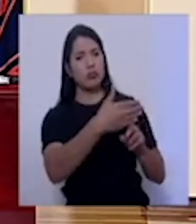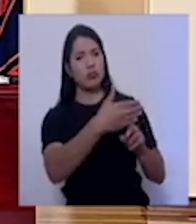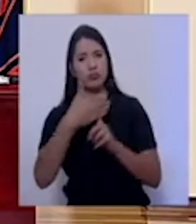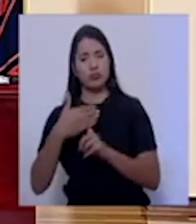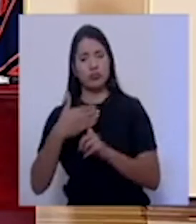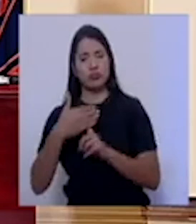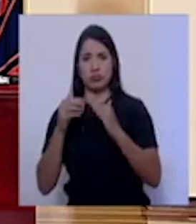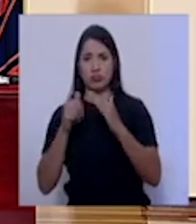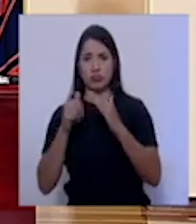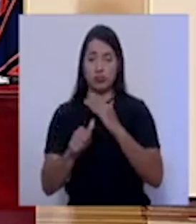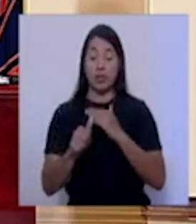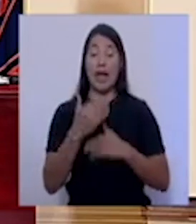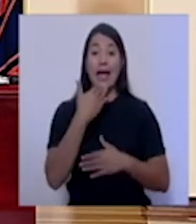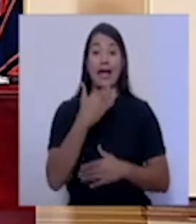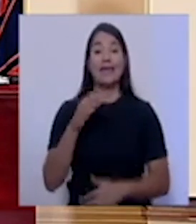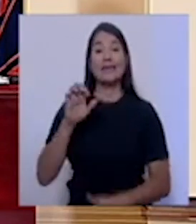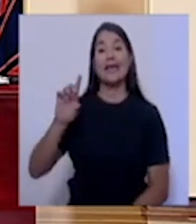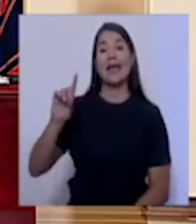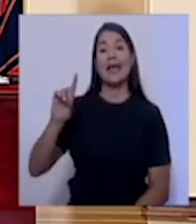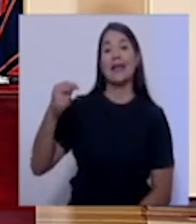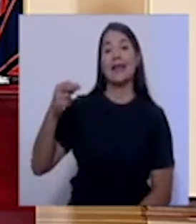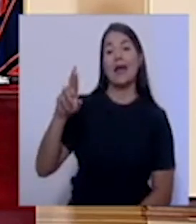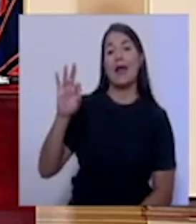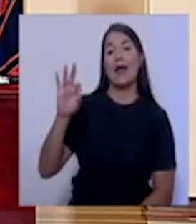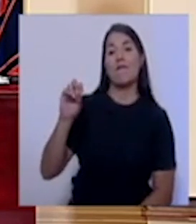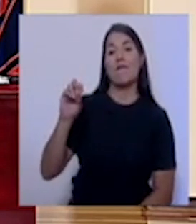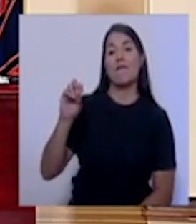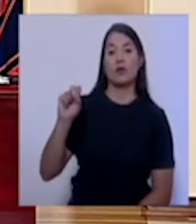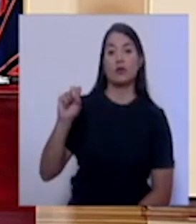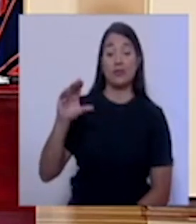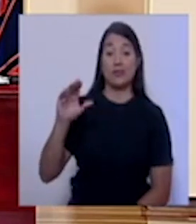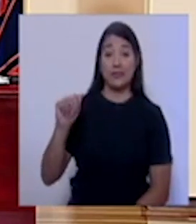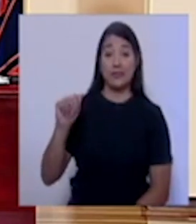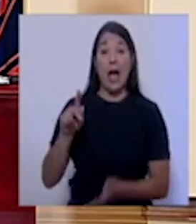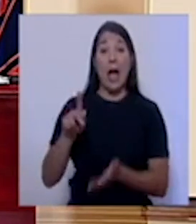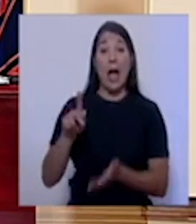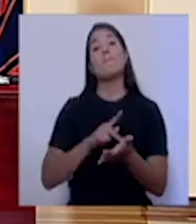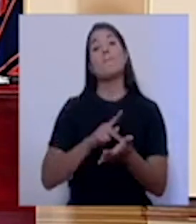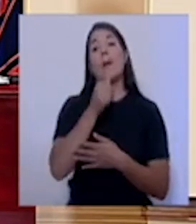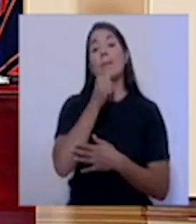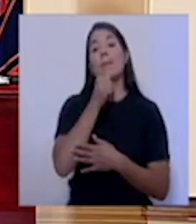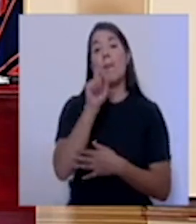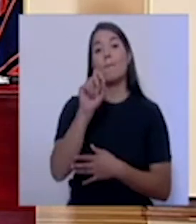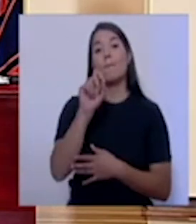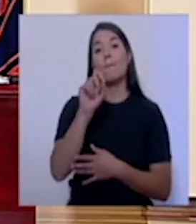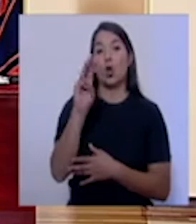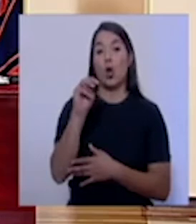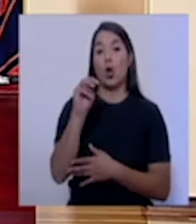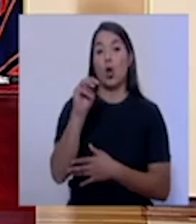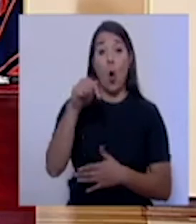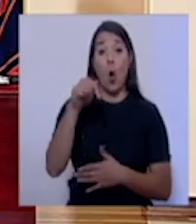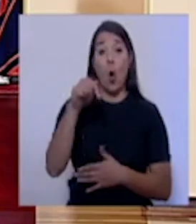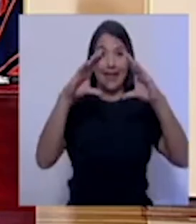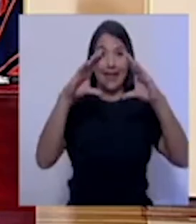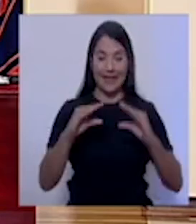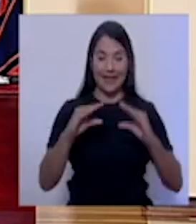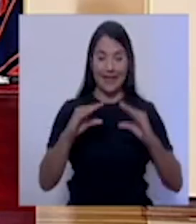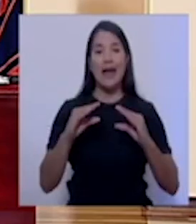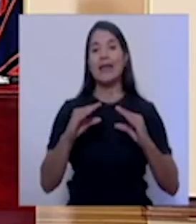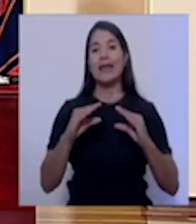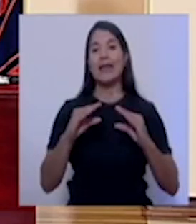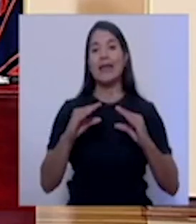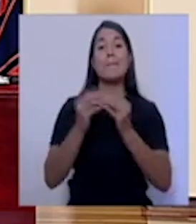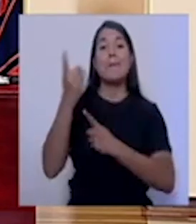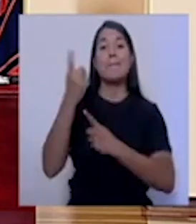gracias a don Edgar Fonseca de puroperiodismo.com. Esta tarde recibiremos más consultas vía remota debido a que